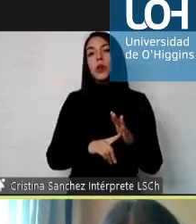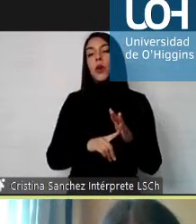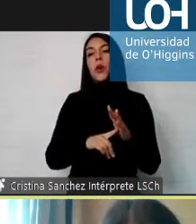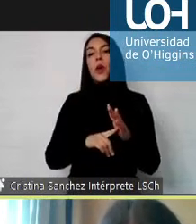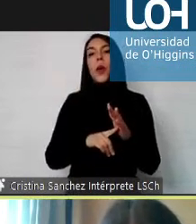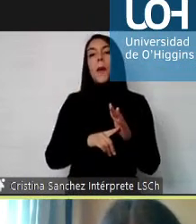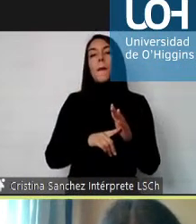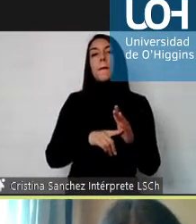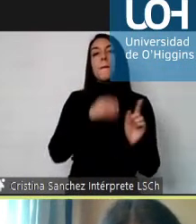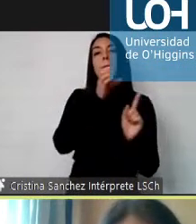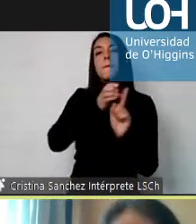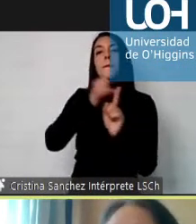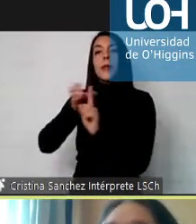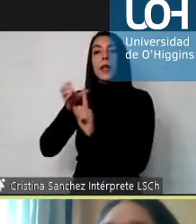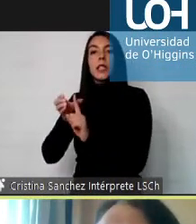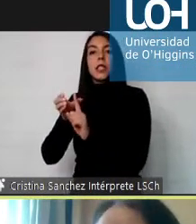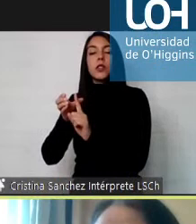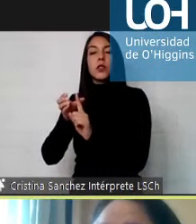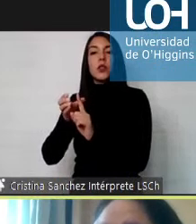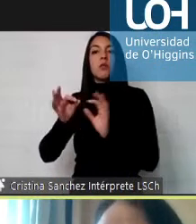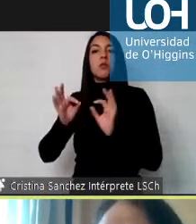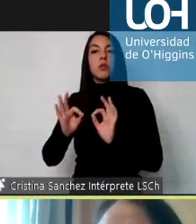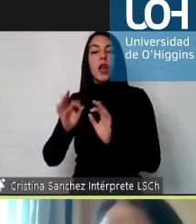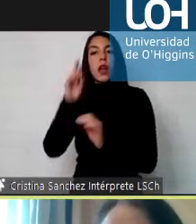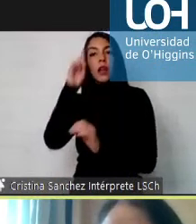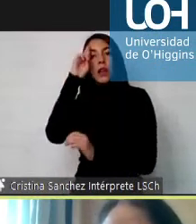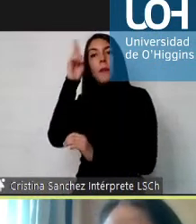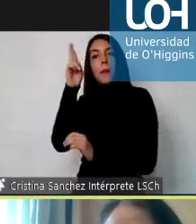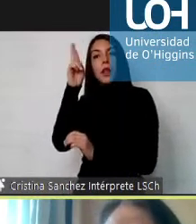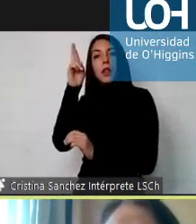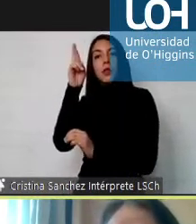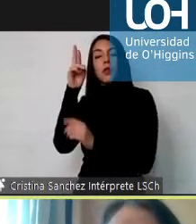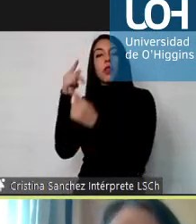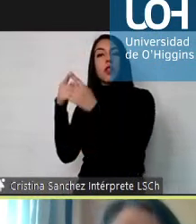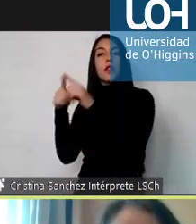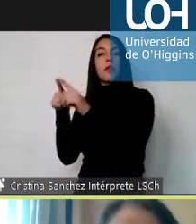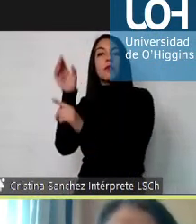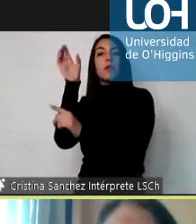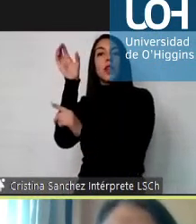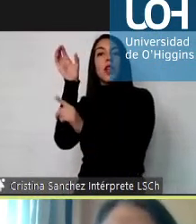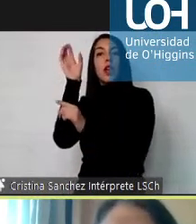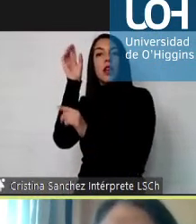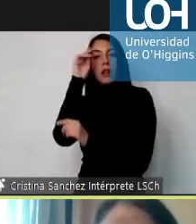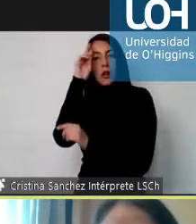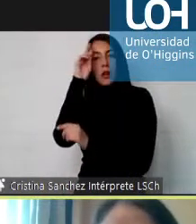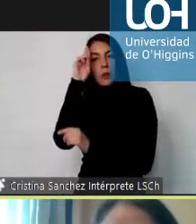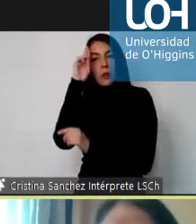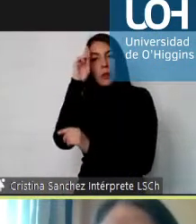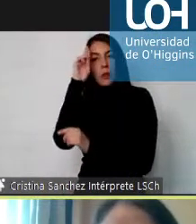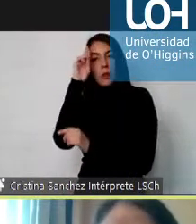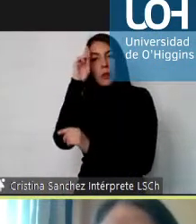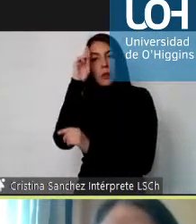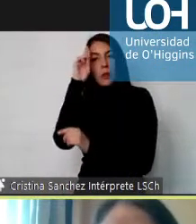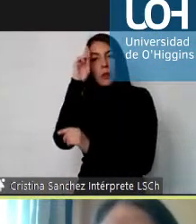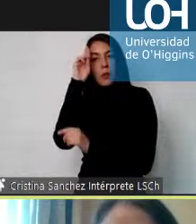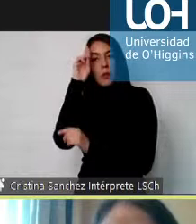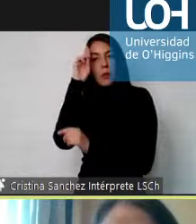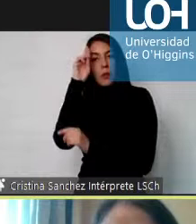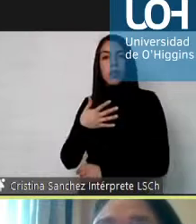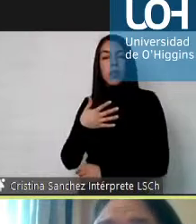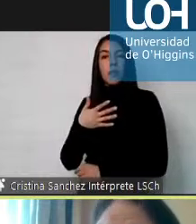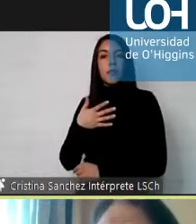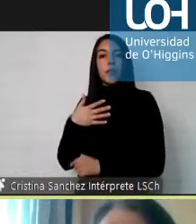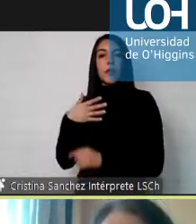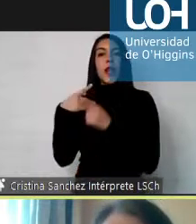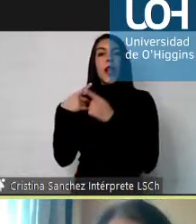participación plena y efectiva, respeto por esta diferencia, por eso para nosotros es tan importante la diferencia de